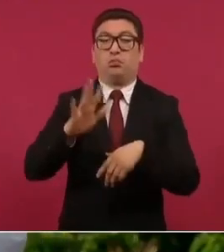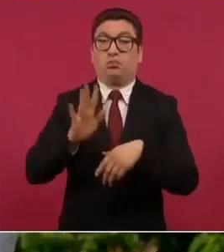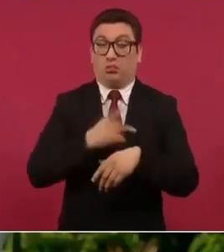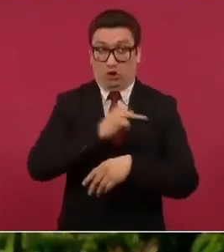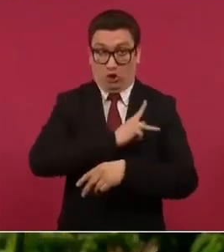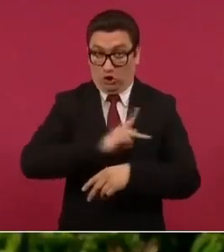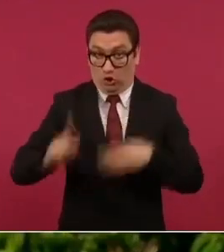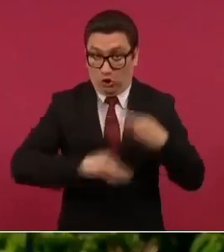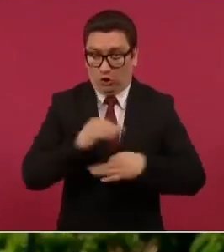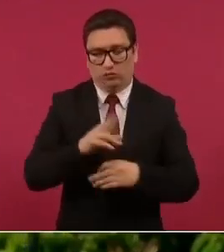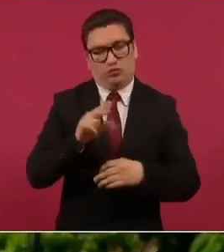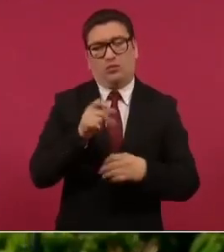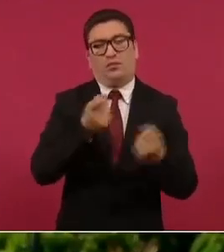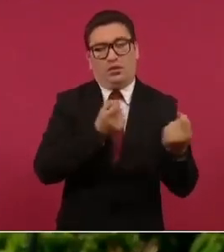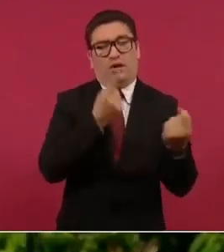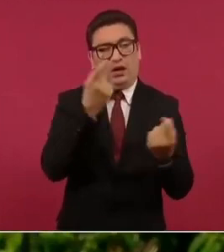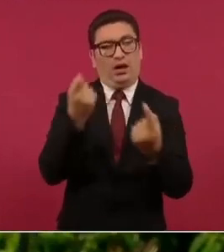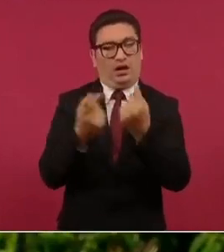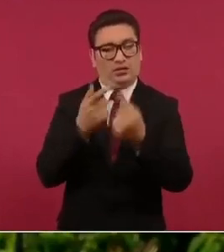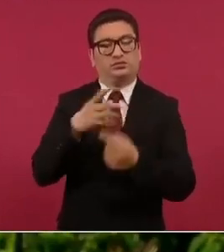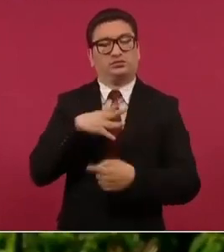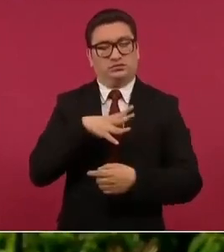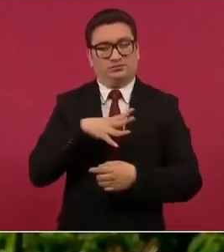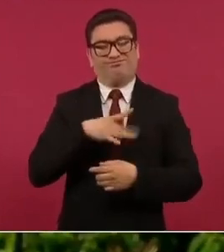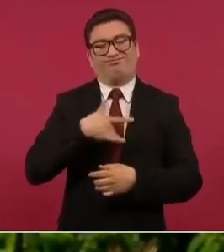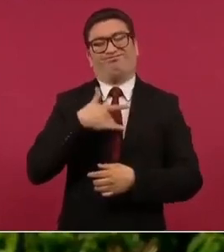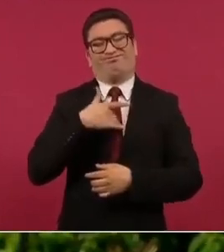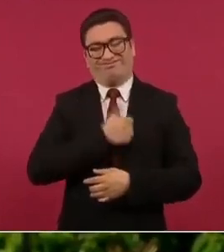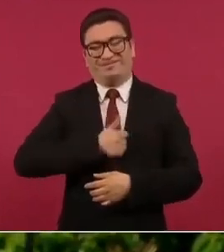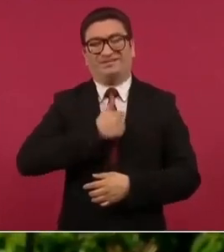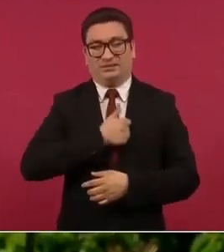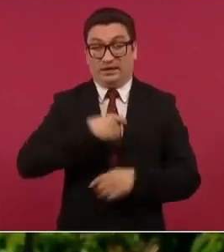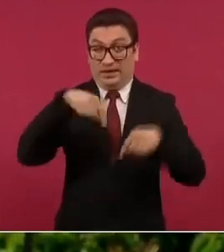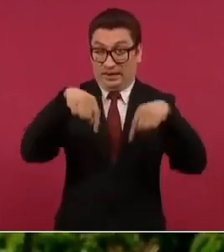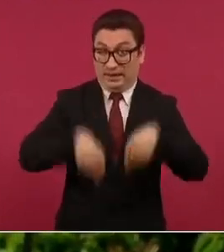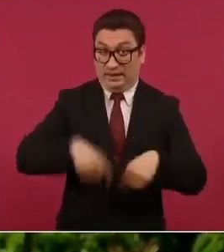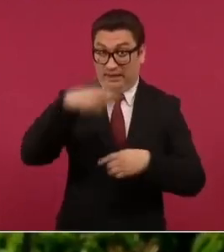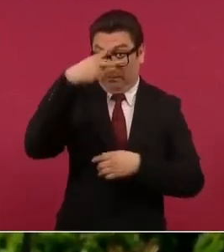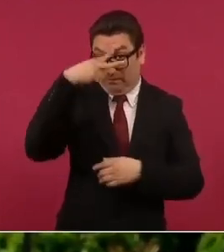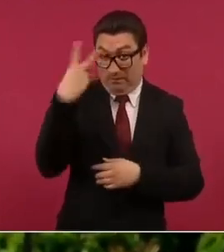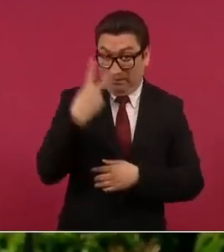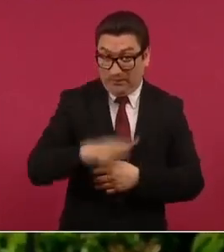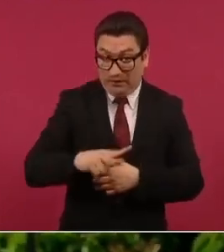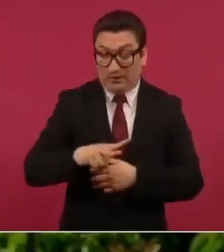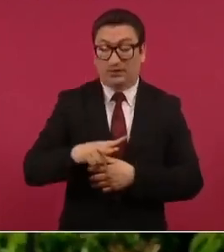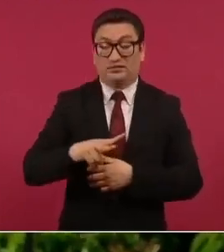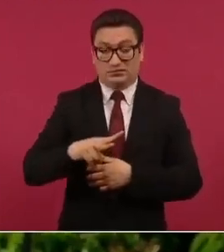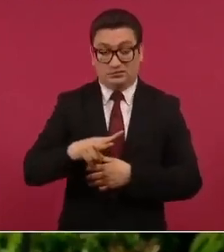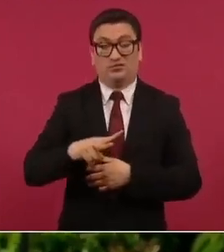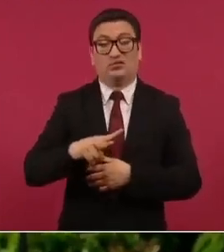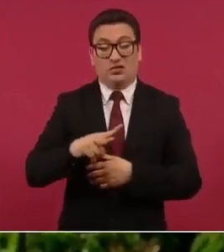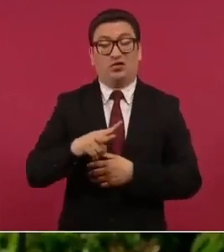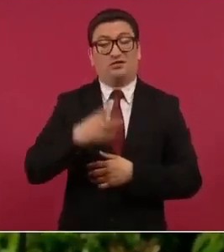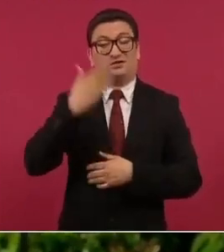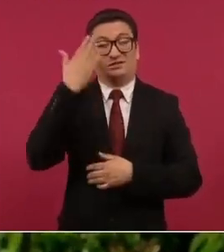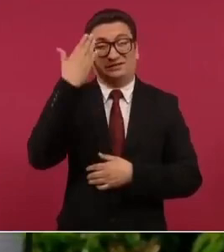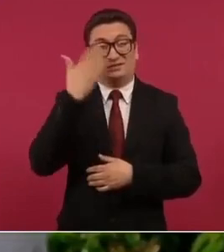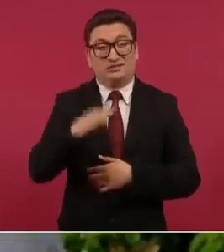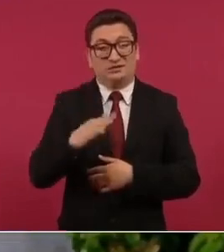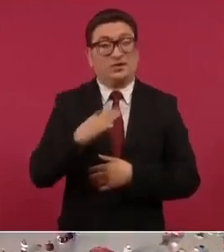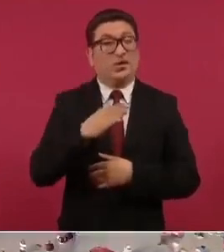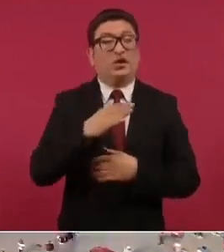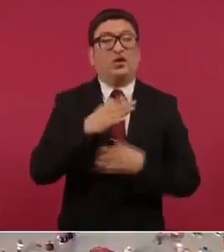casos pero lamentablemente en nuestro país privatización era